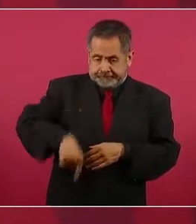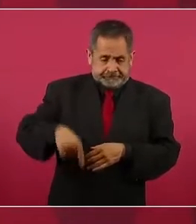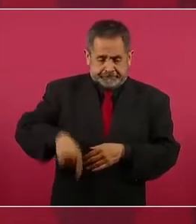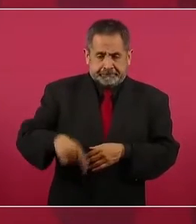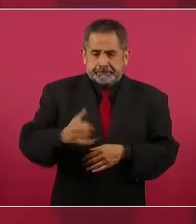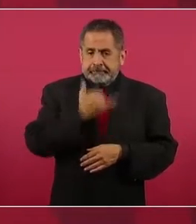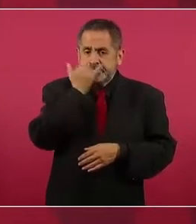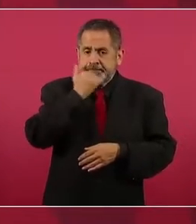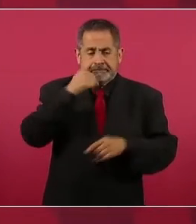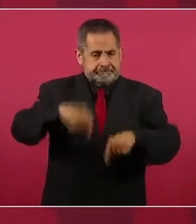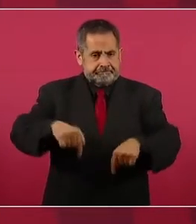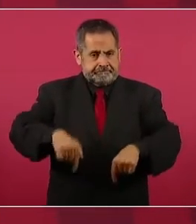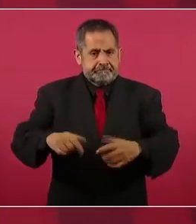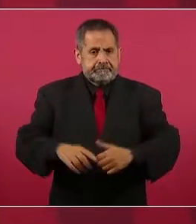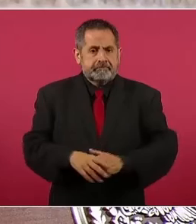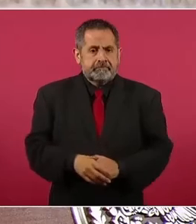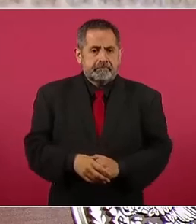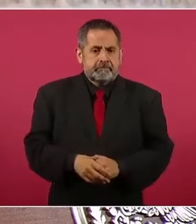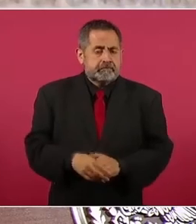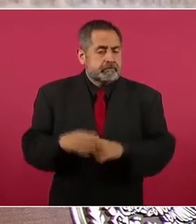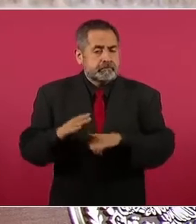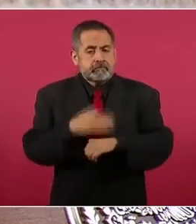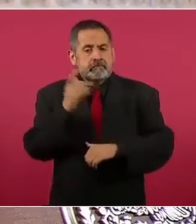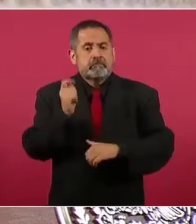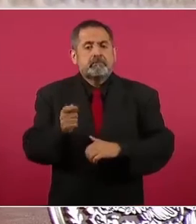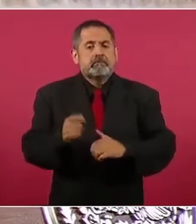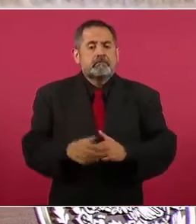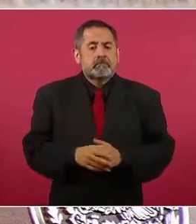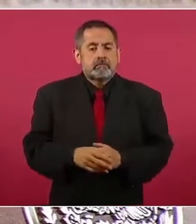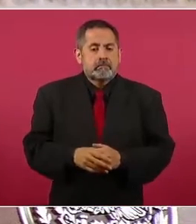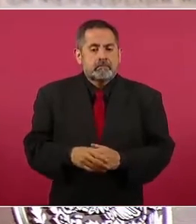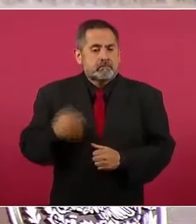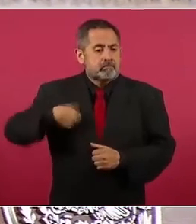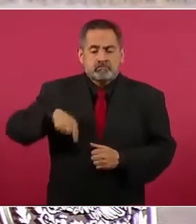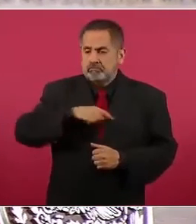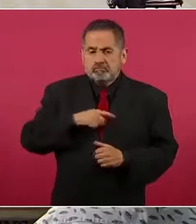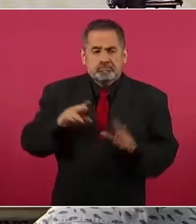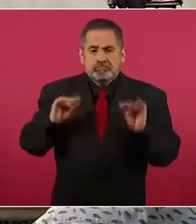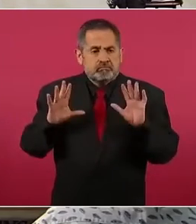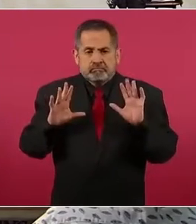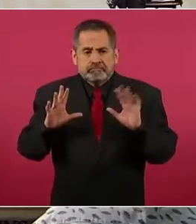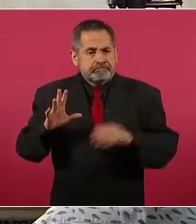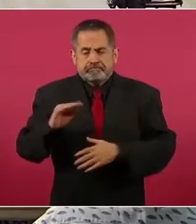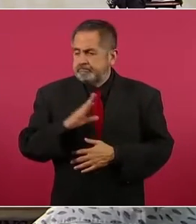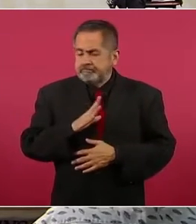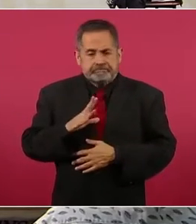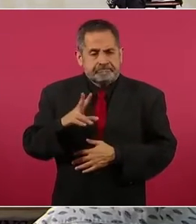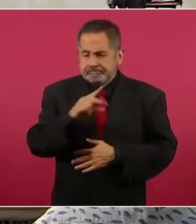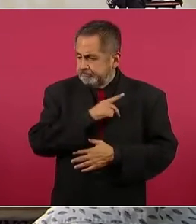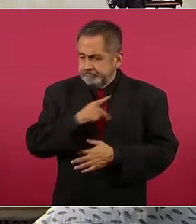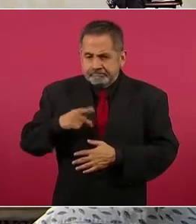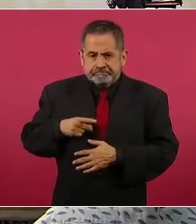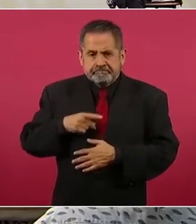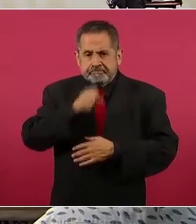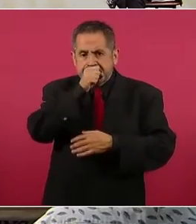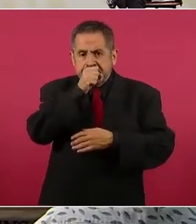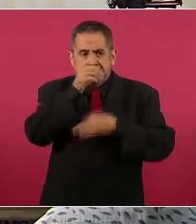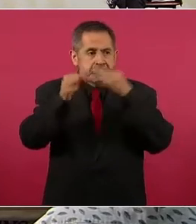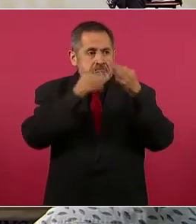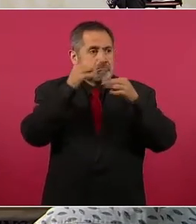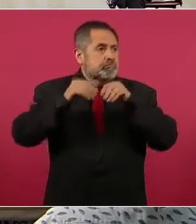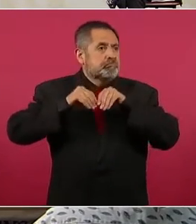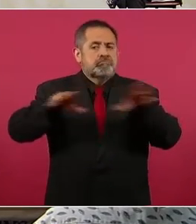porque nosotros no teníamos por qué difundir eso.